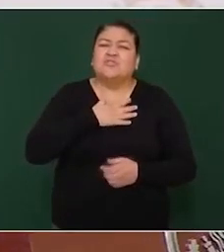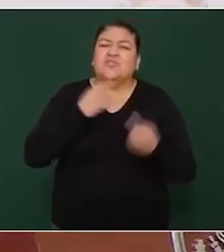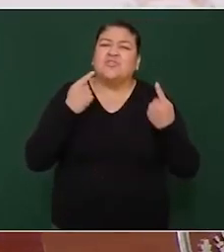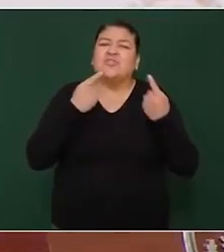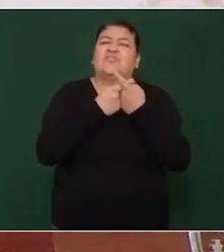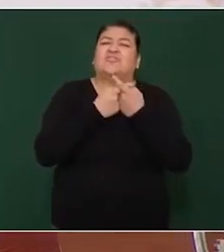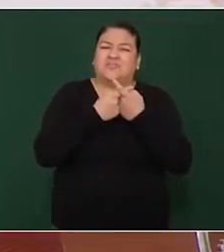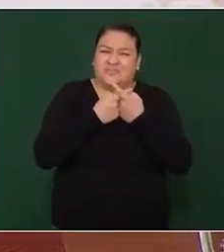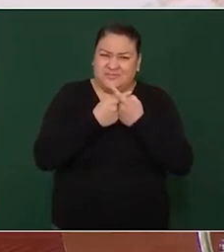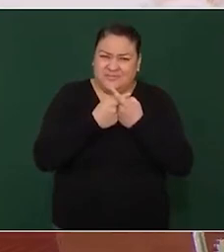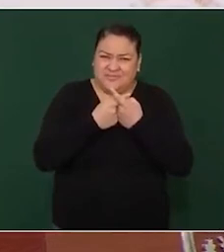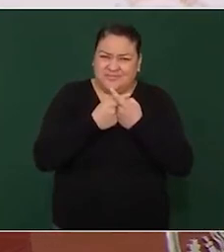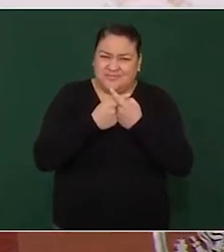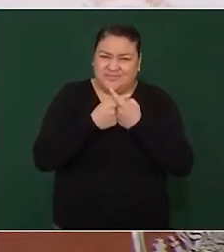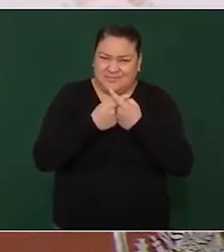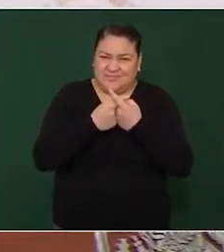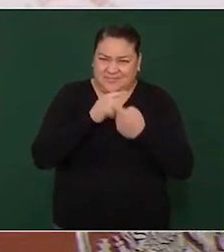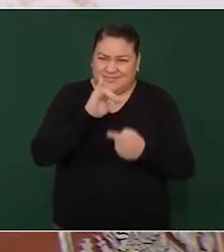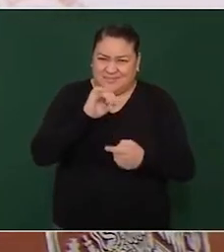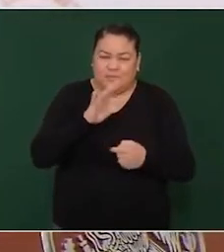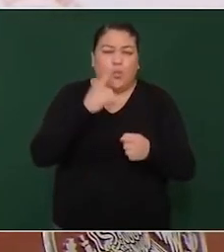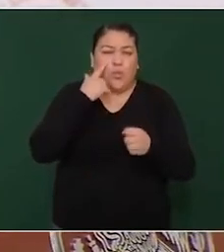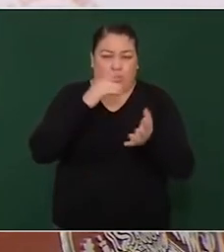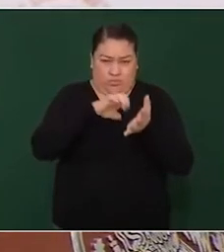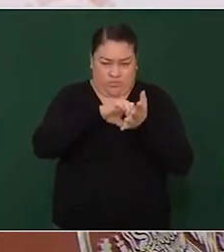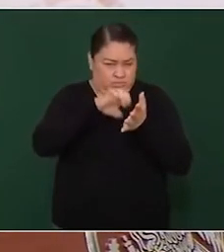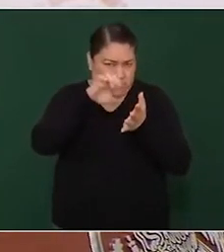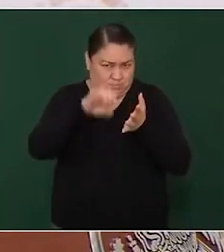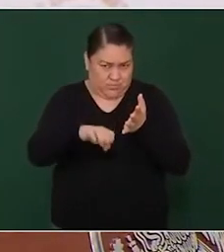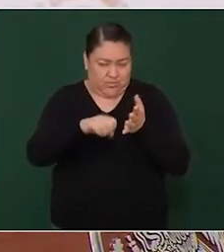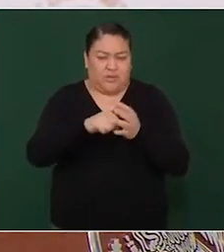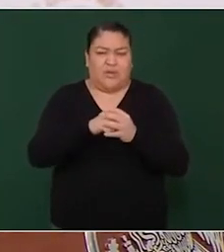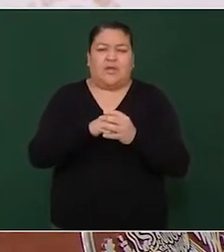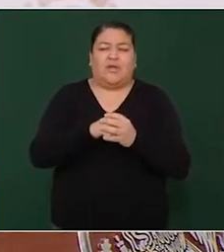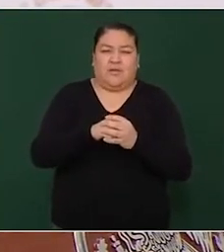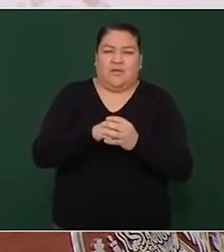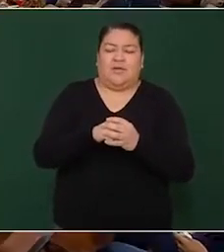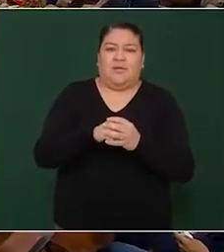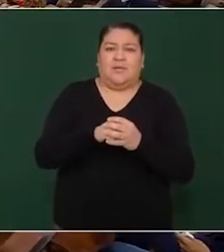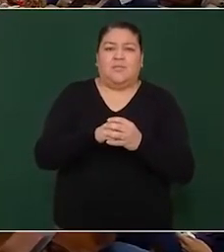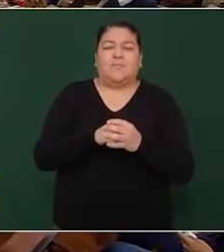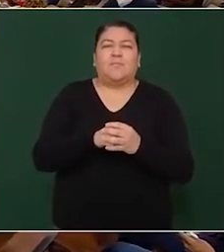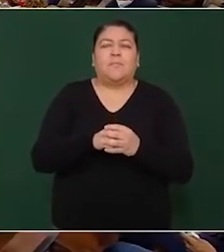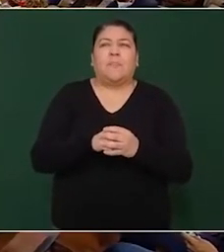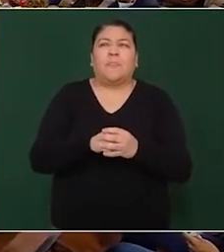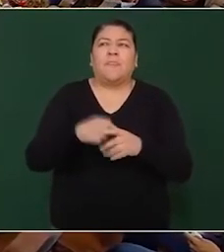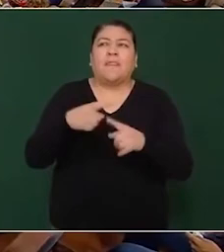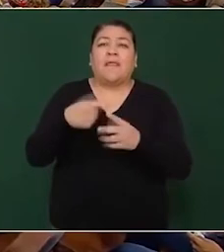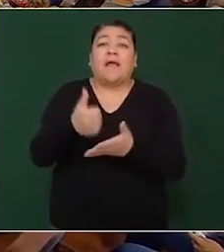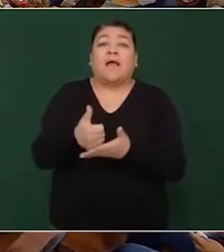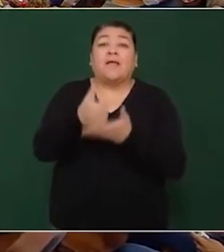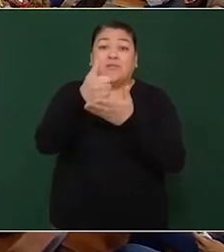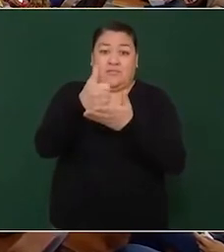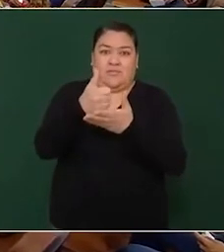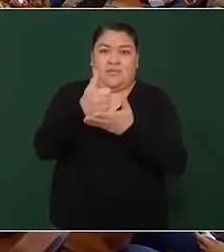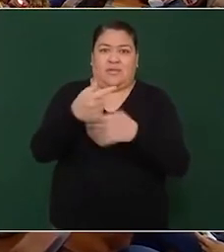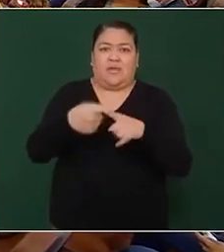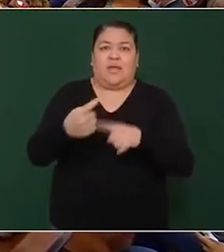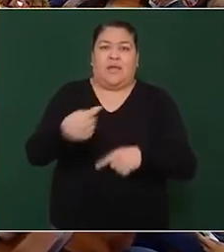porque nos está ayudando como asesor